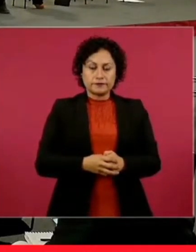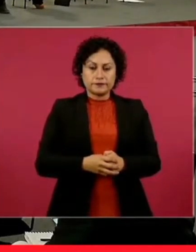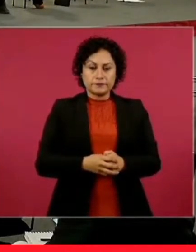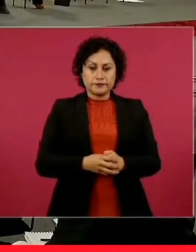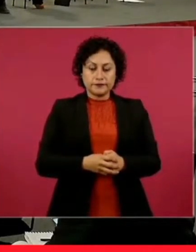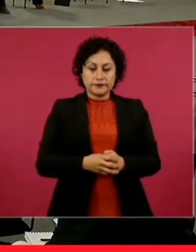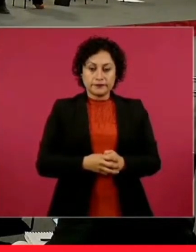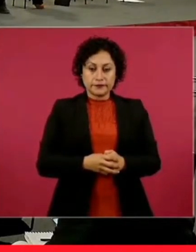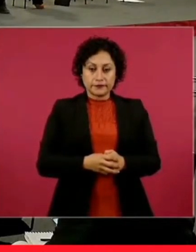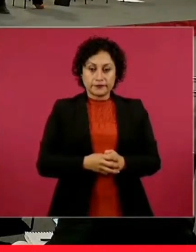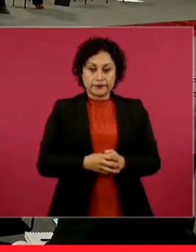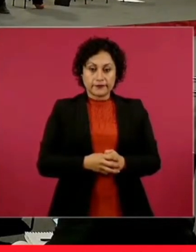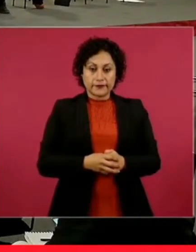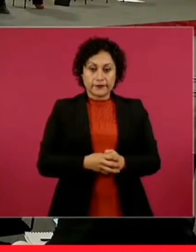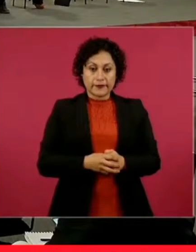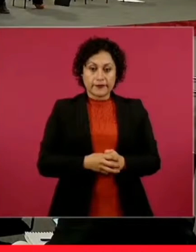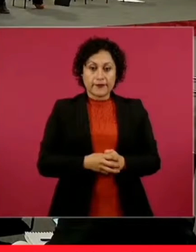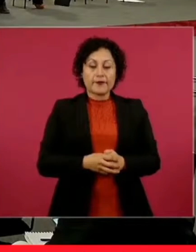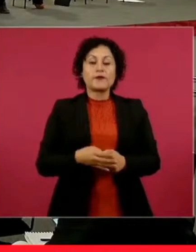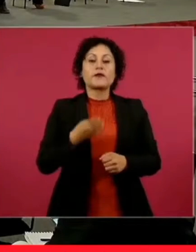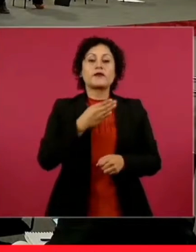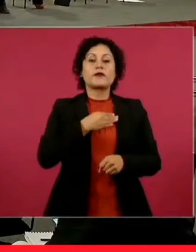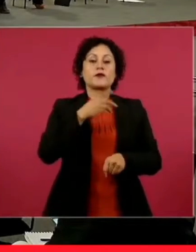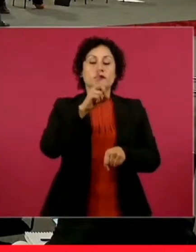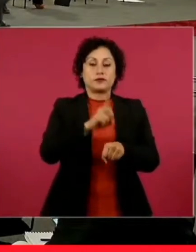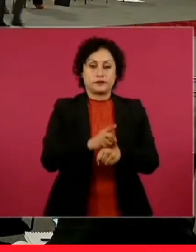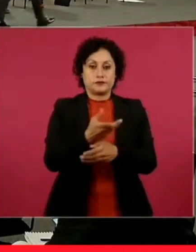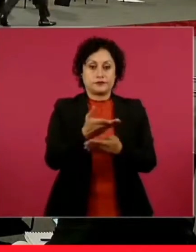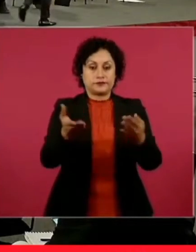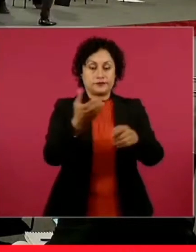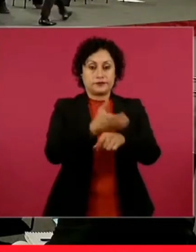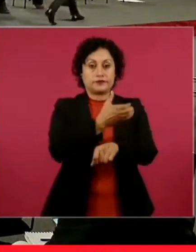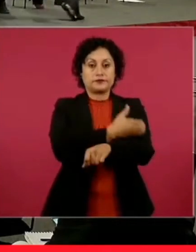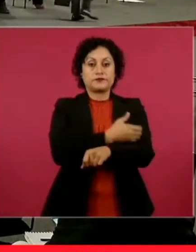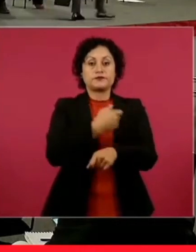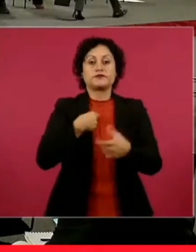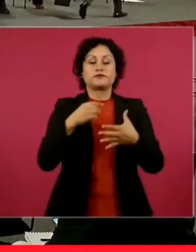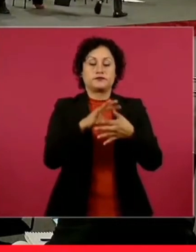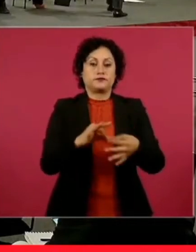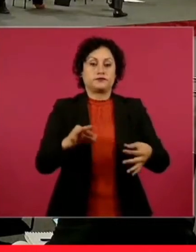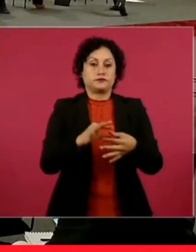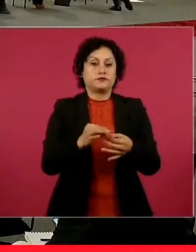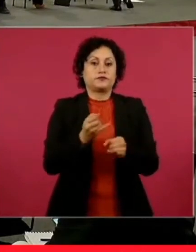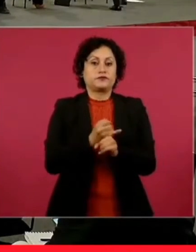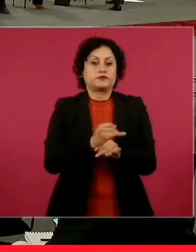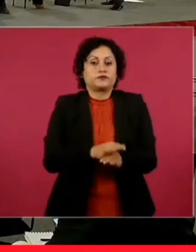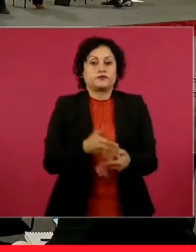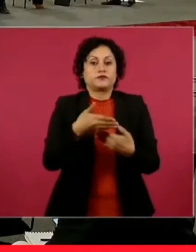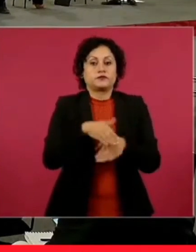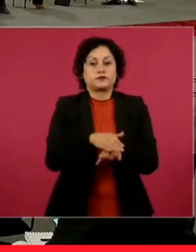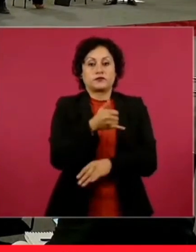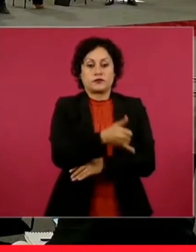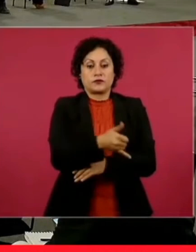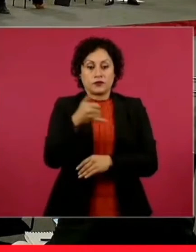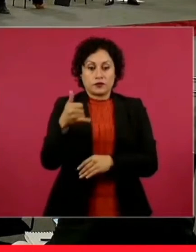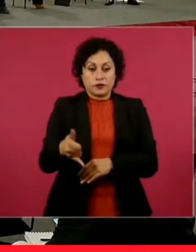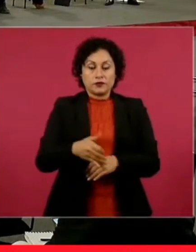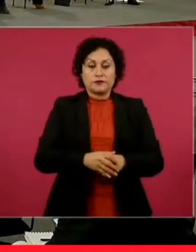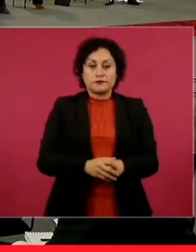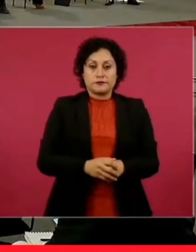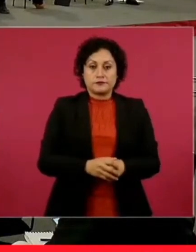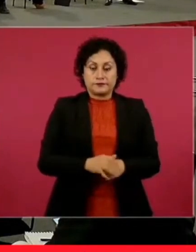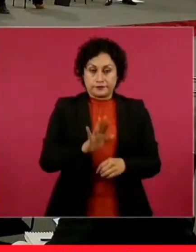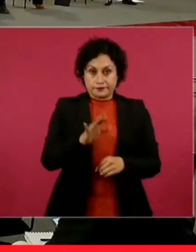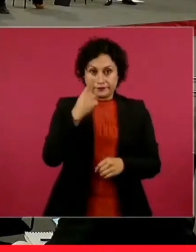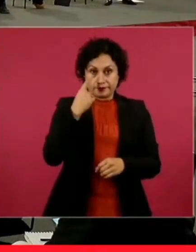Buenos días a todos los compañeros. Informar sobre las acciones del Infonavit, en la que sigue, se ofrecen